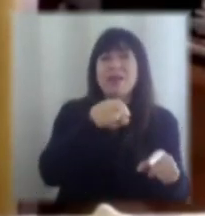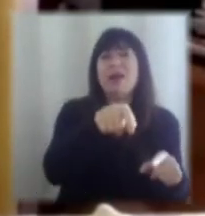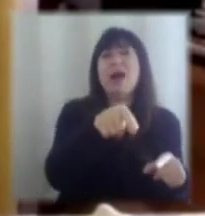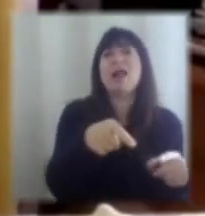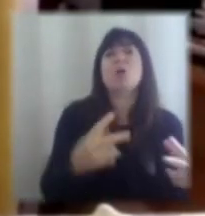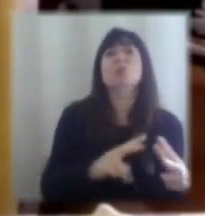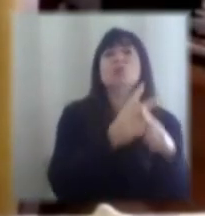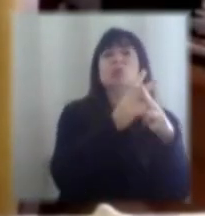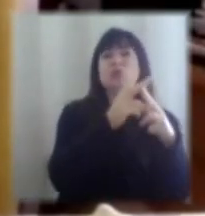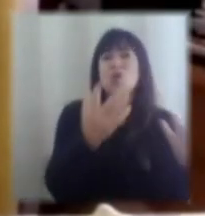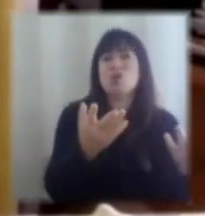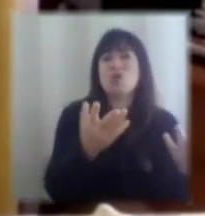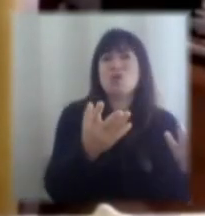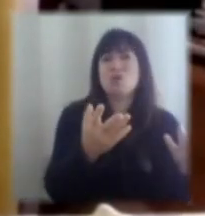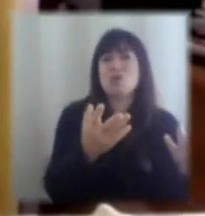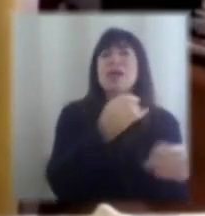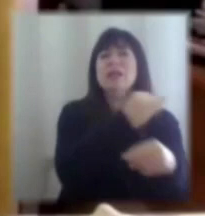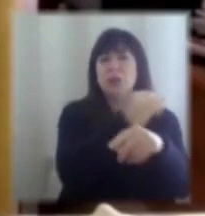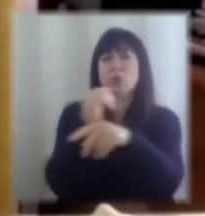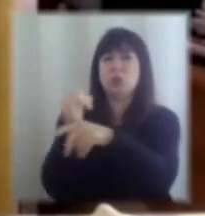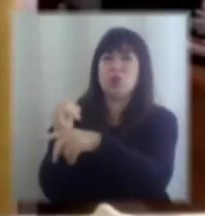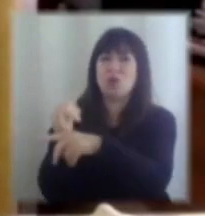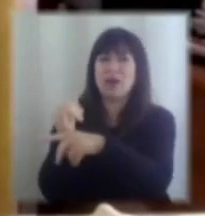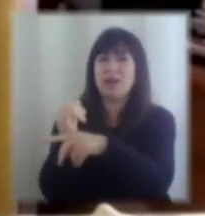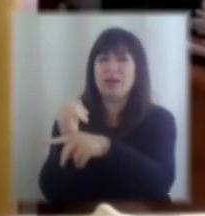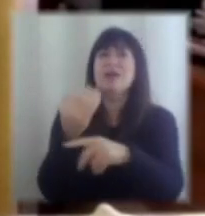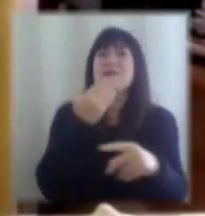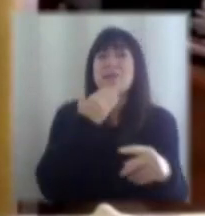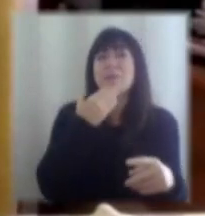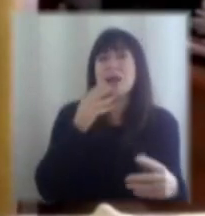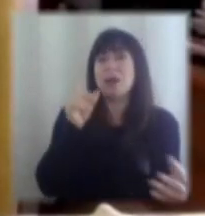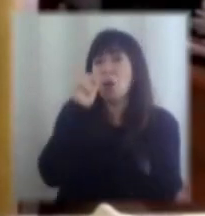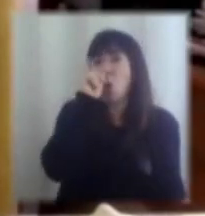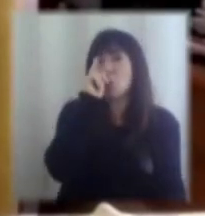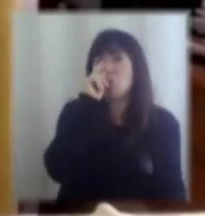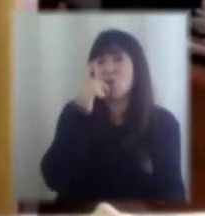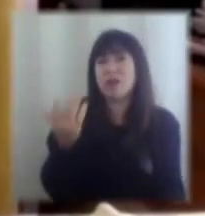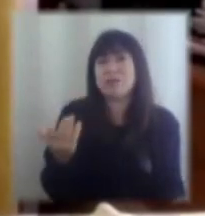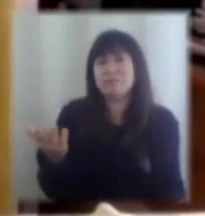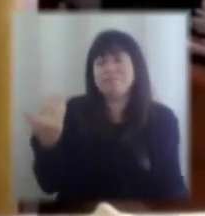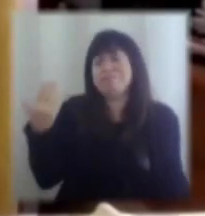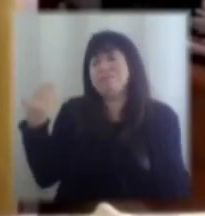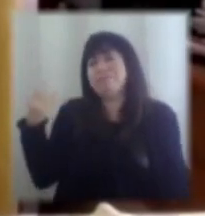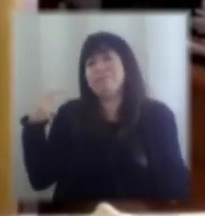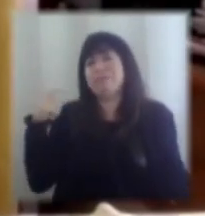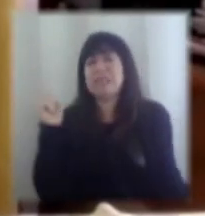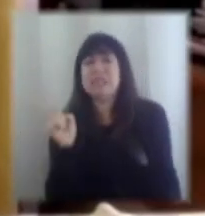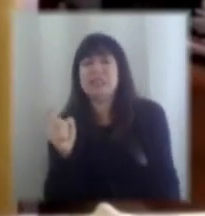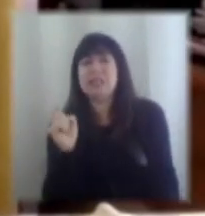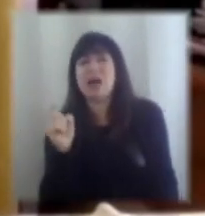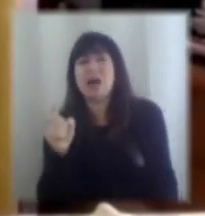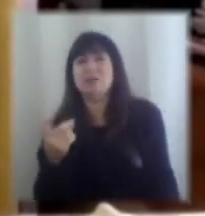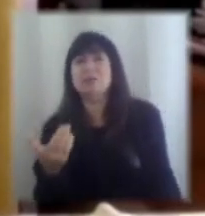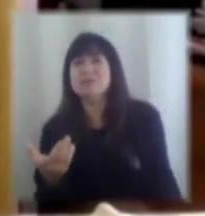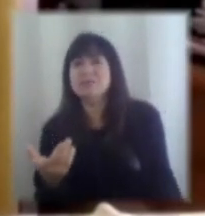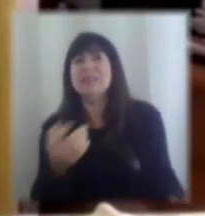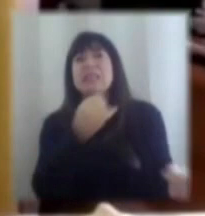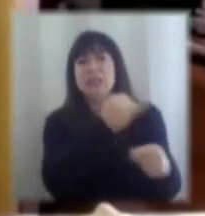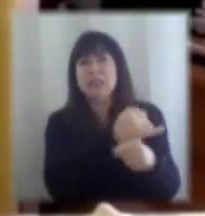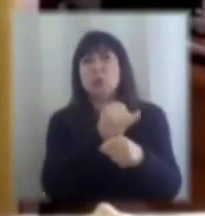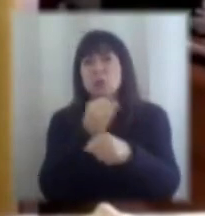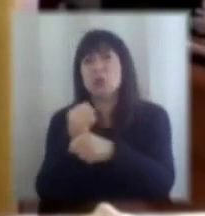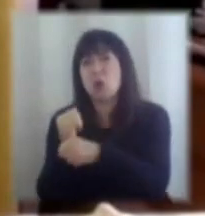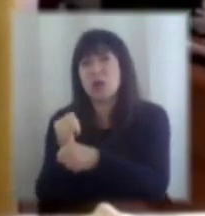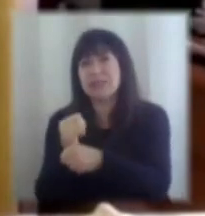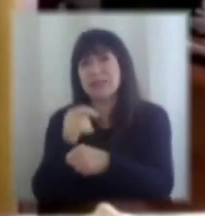hace tres meses también estaban bajo jaque, puesta en tela de juicio, ninguneada. Y la verdad es que esa institucionalidad que va desde la